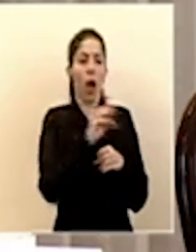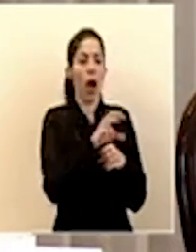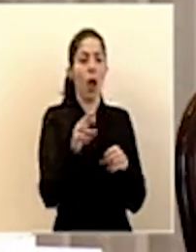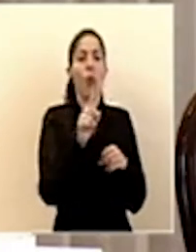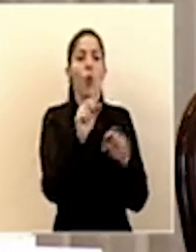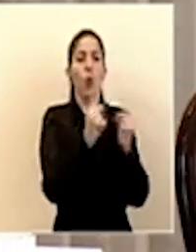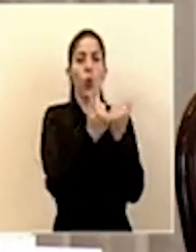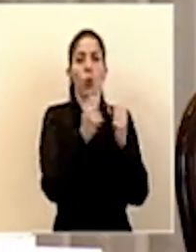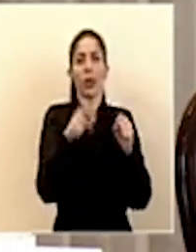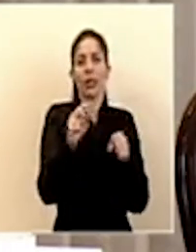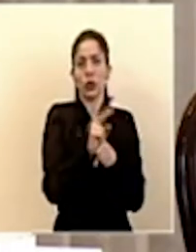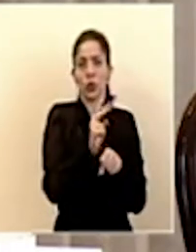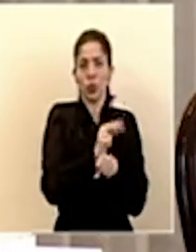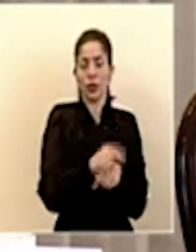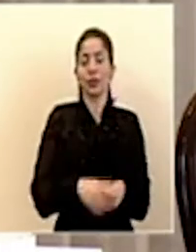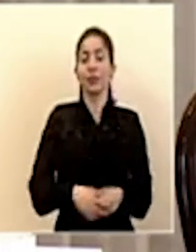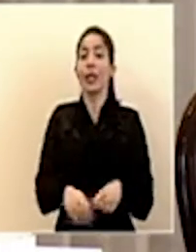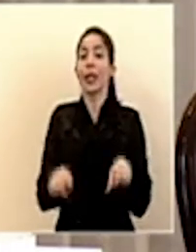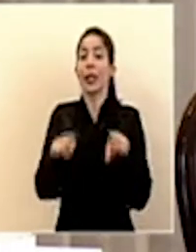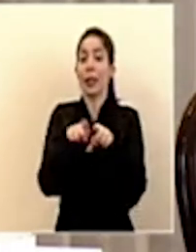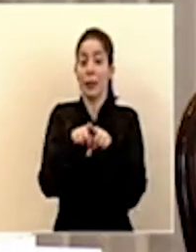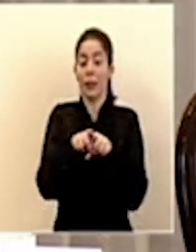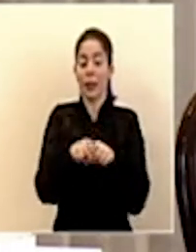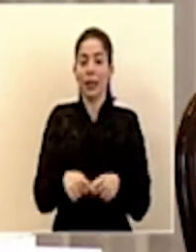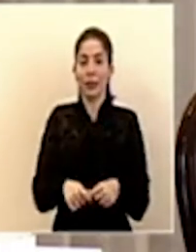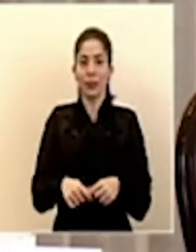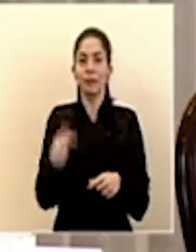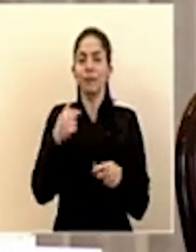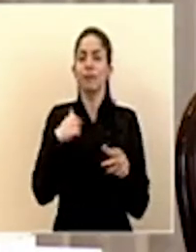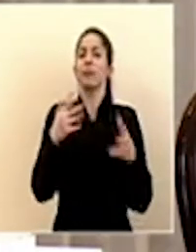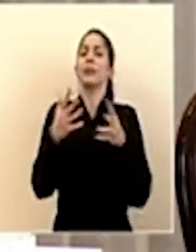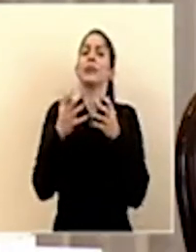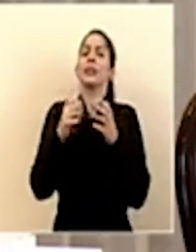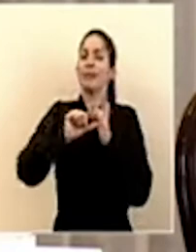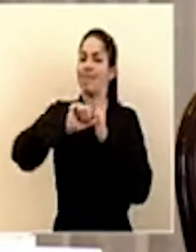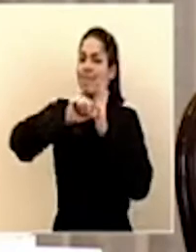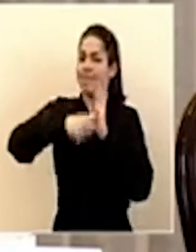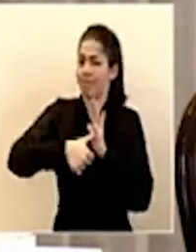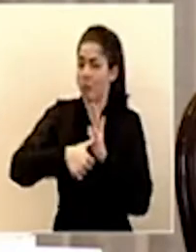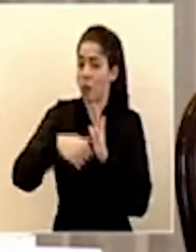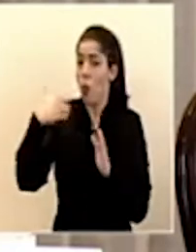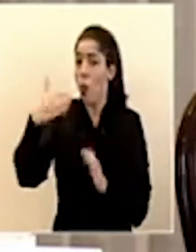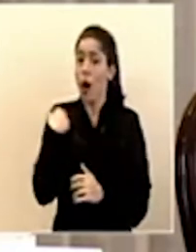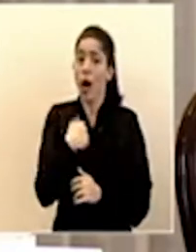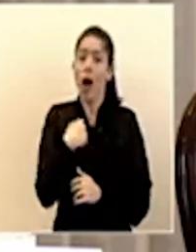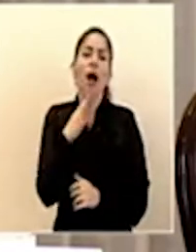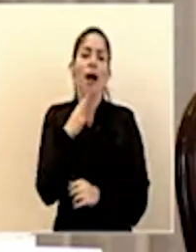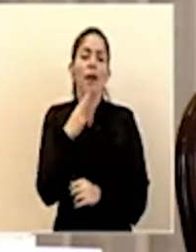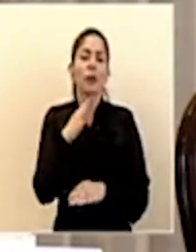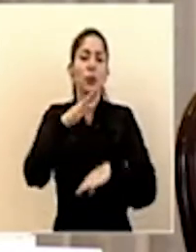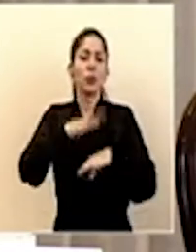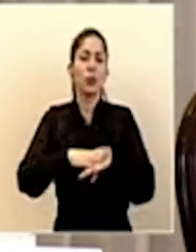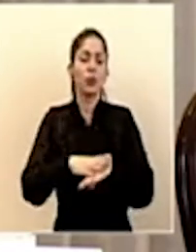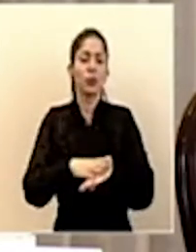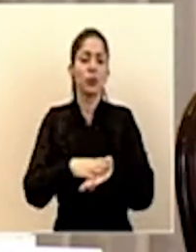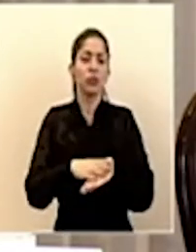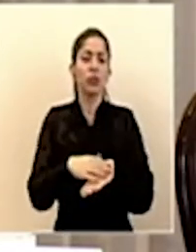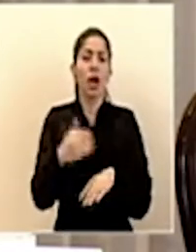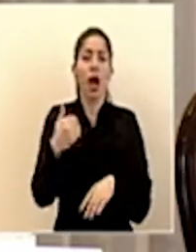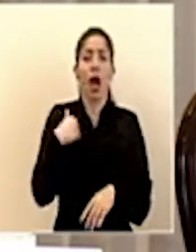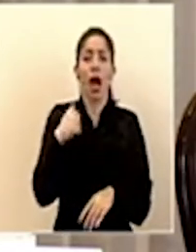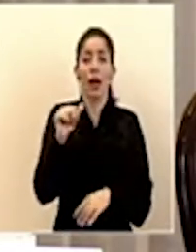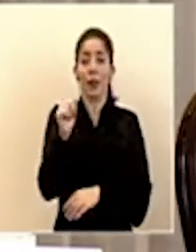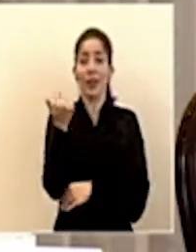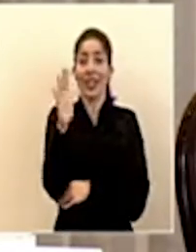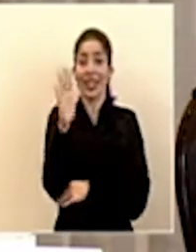usarlas también quiero enfatizar que cuando hablábamos de que habían 15